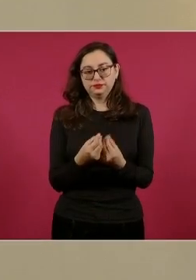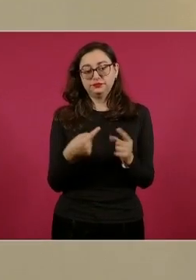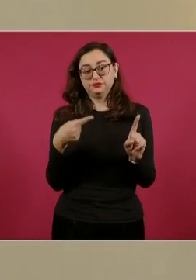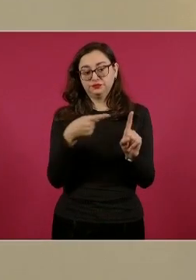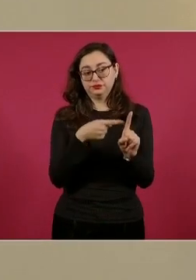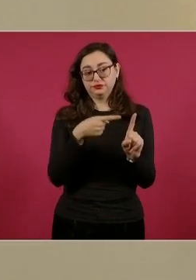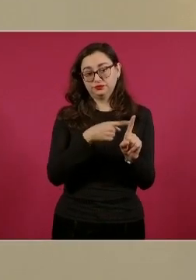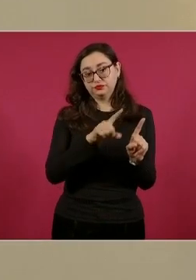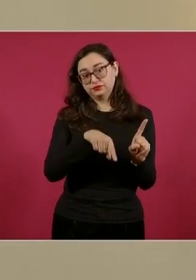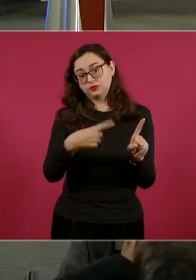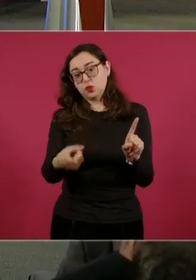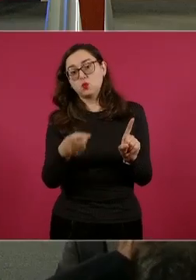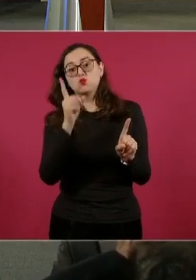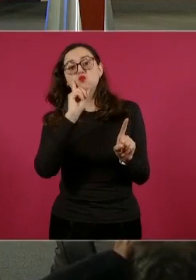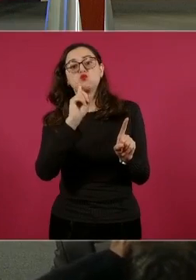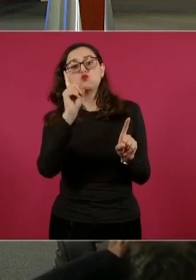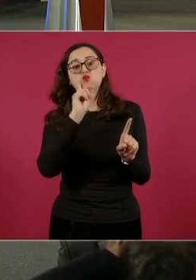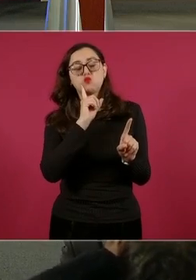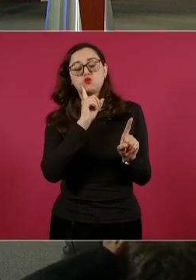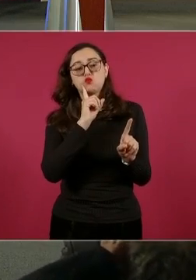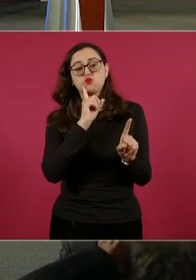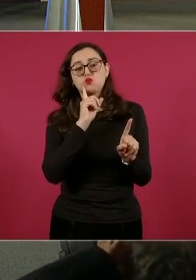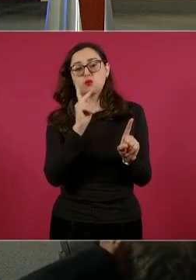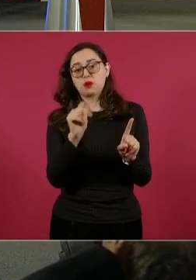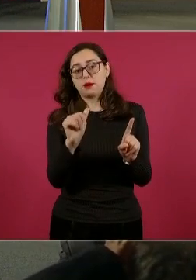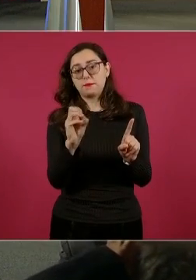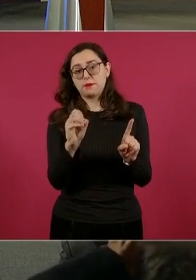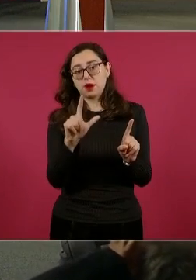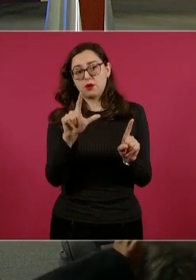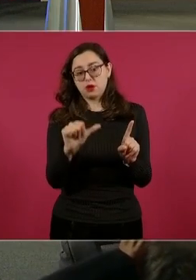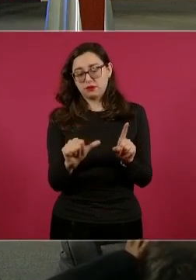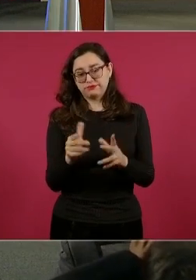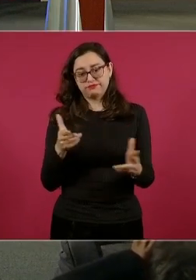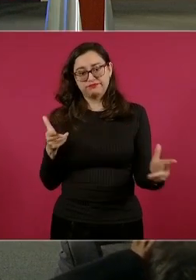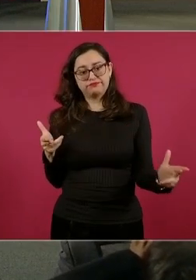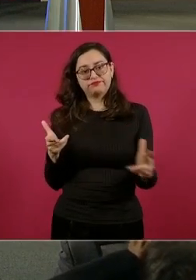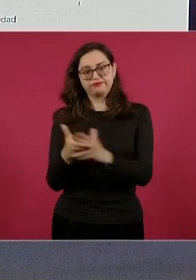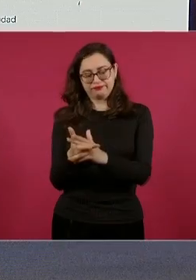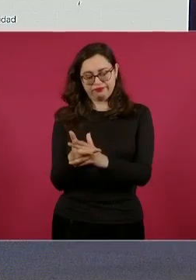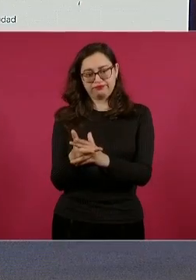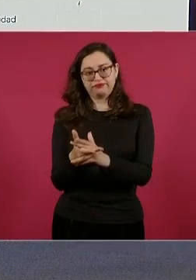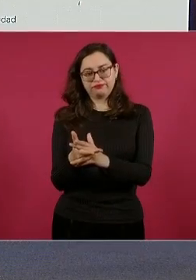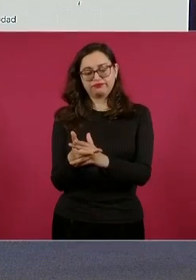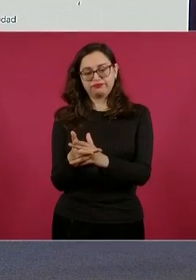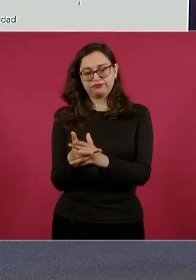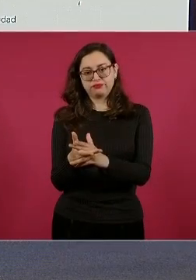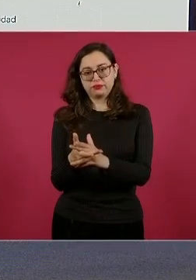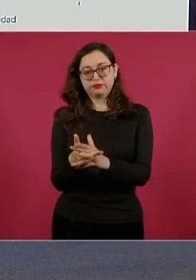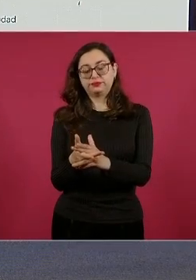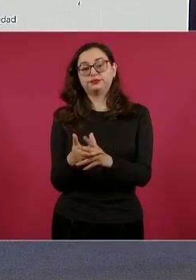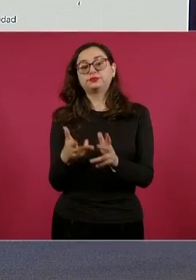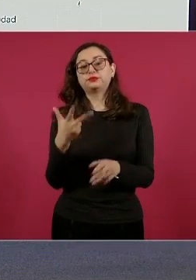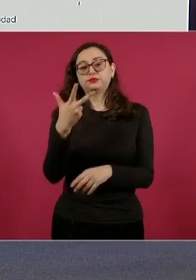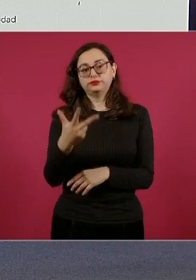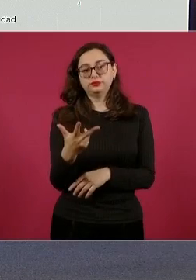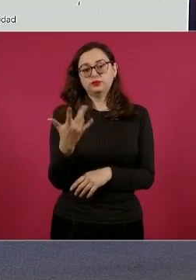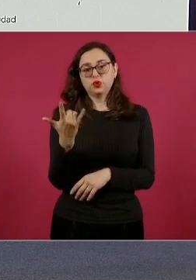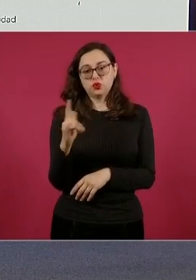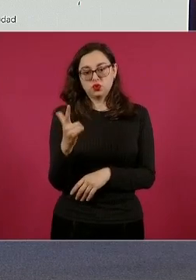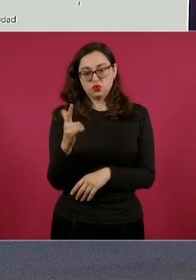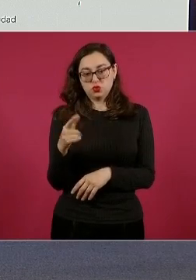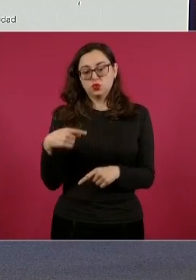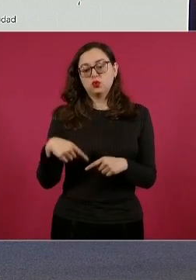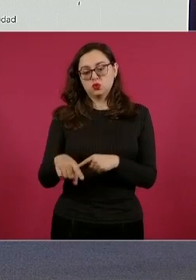de feminicidio cometido en agravio de Paola Andrea. Esto hecho ocurrido el 8 de julio